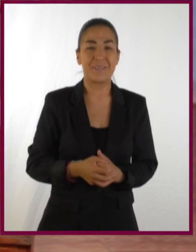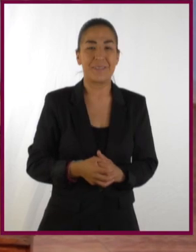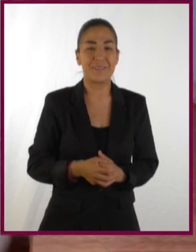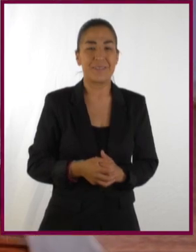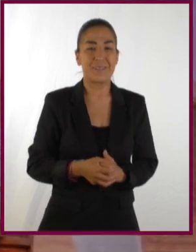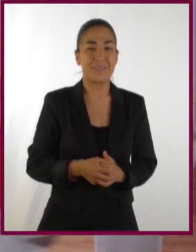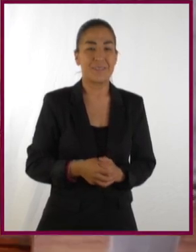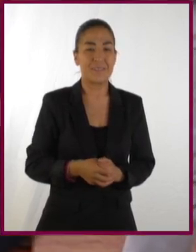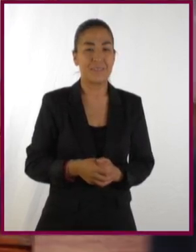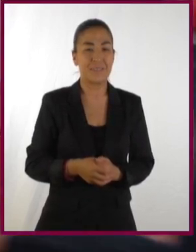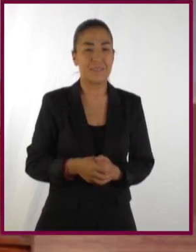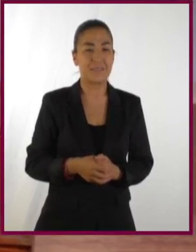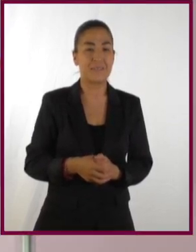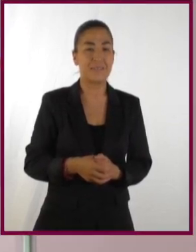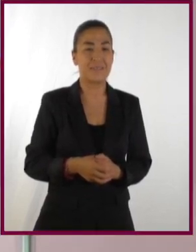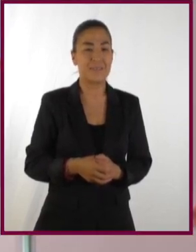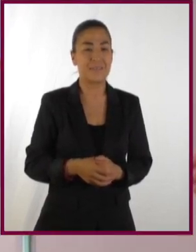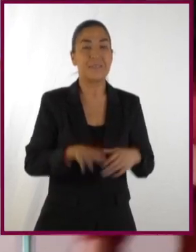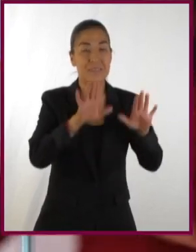¡Vámonos, Dimana! ¡Vamos!